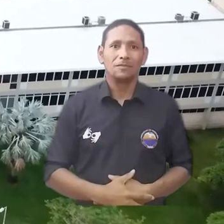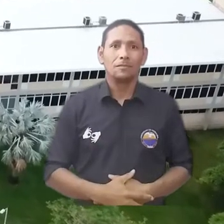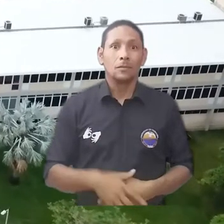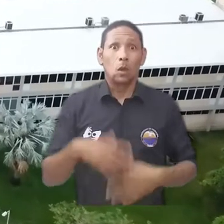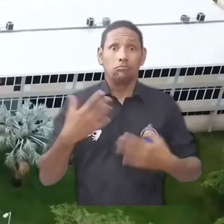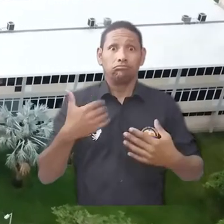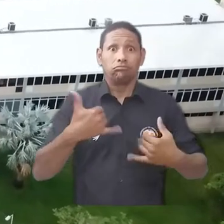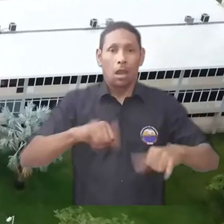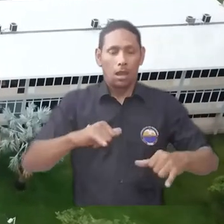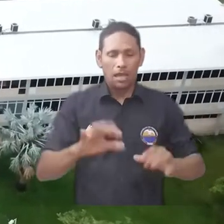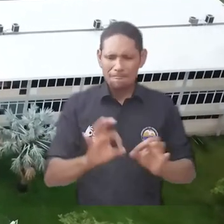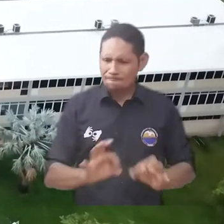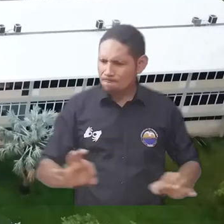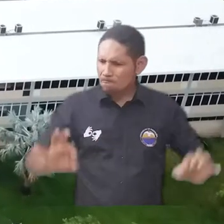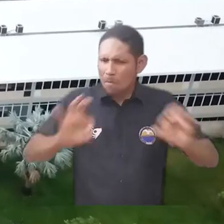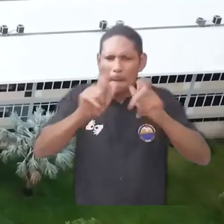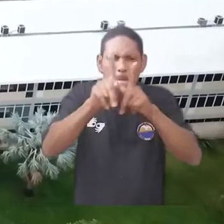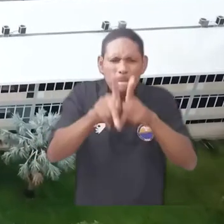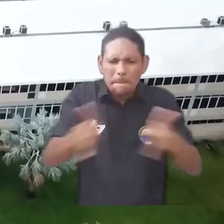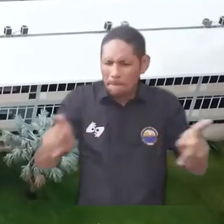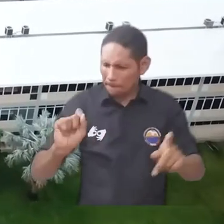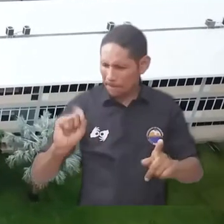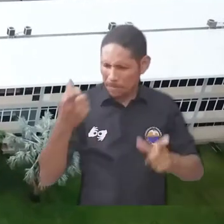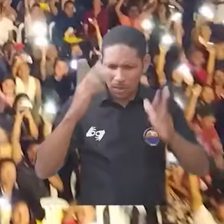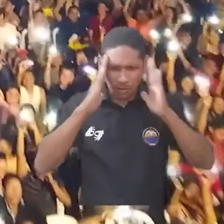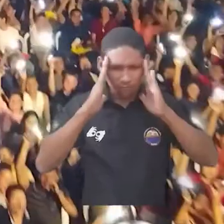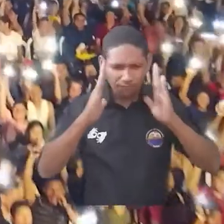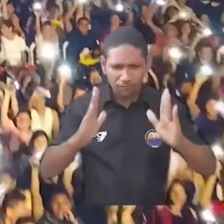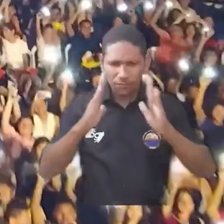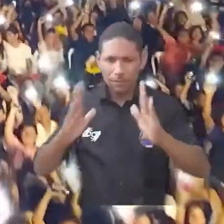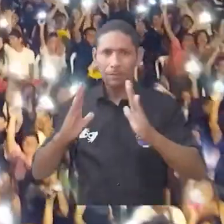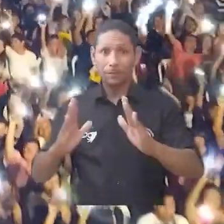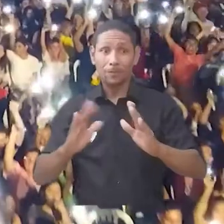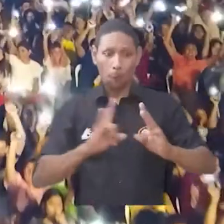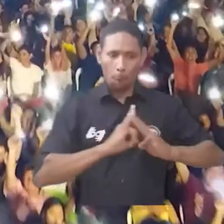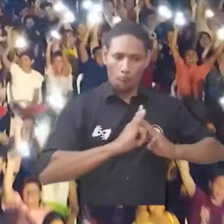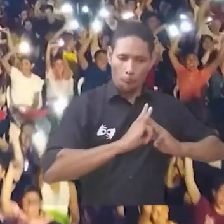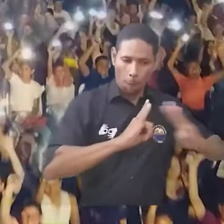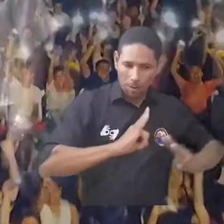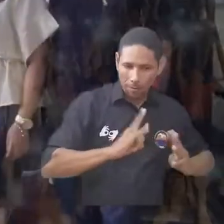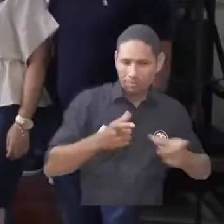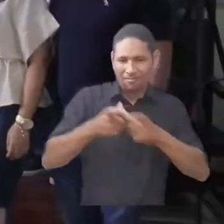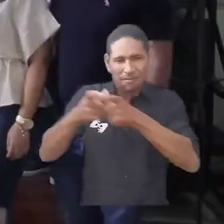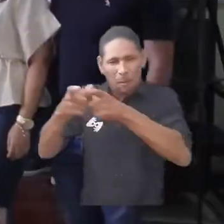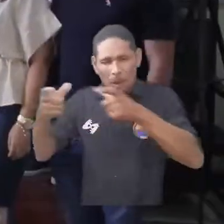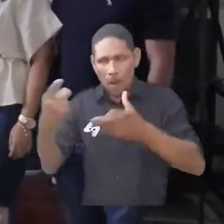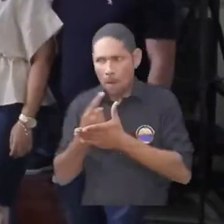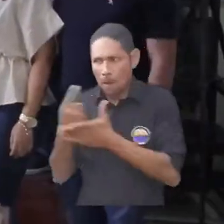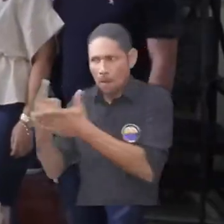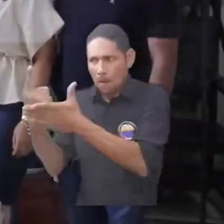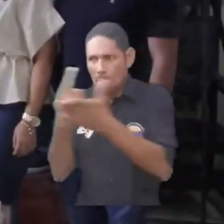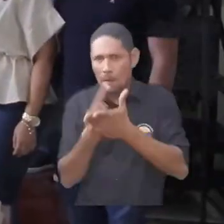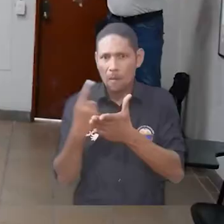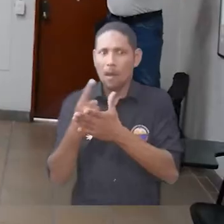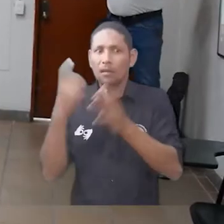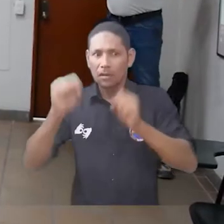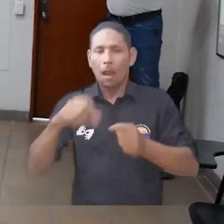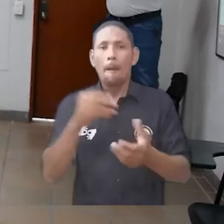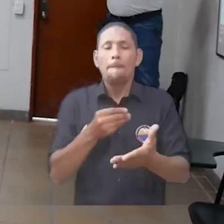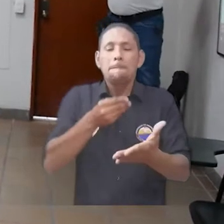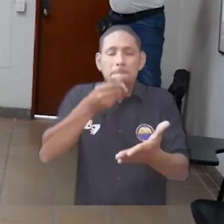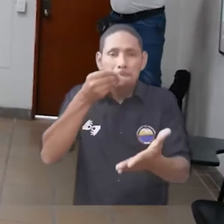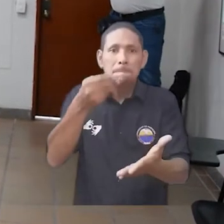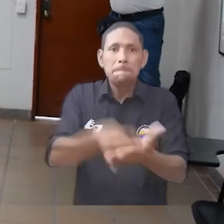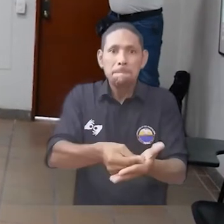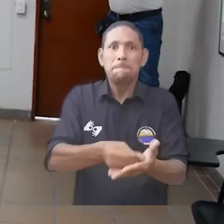Como muestra del compromiso institucional que primero es la gente, la Universidad del Magdalena, con apoyo de la Asamblea Departamental, consiguió el pago